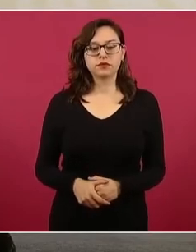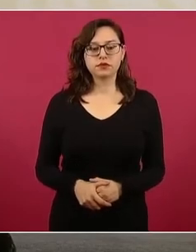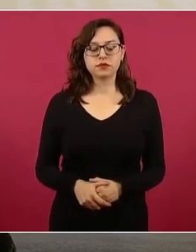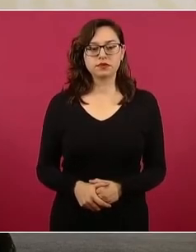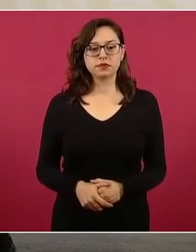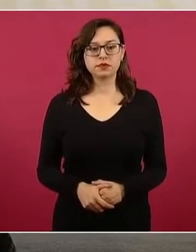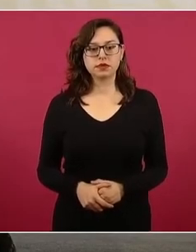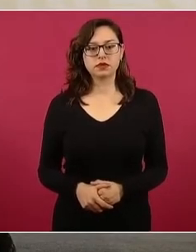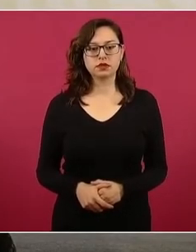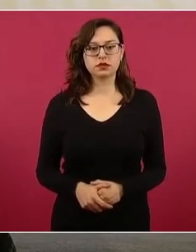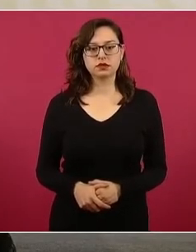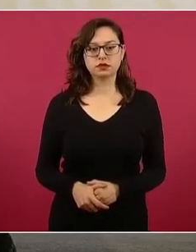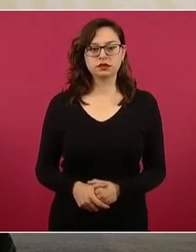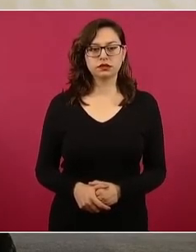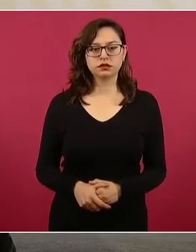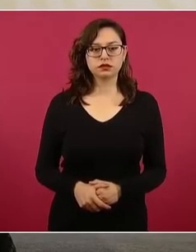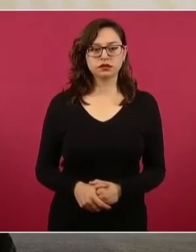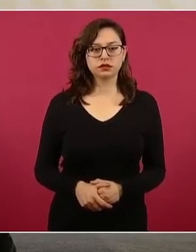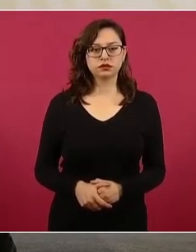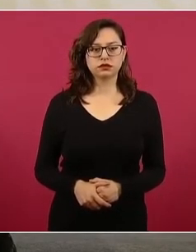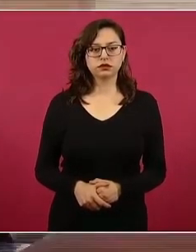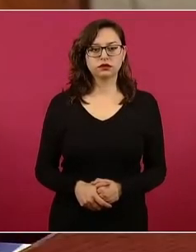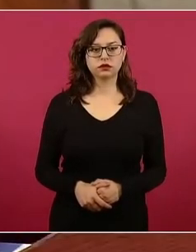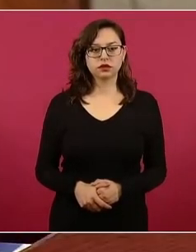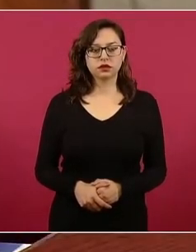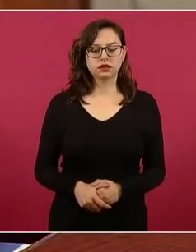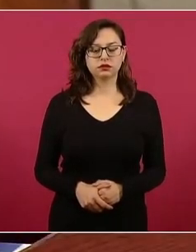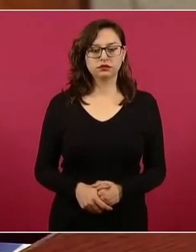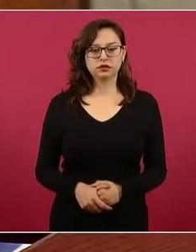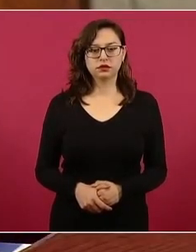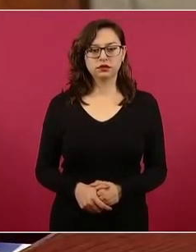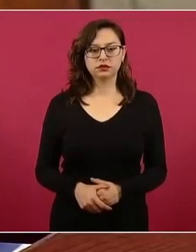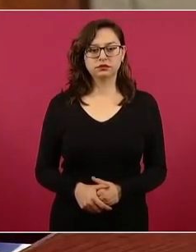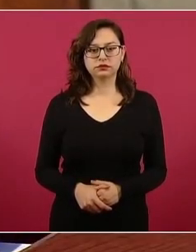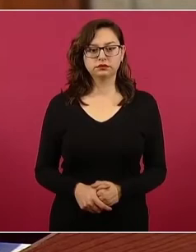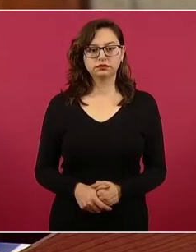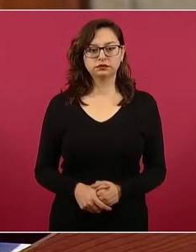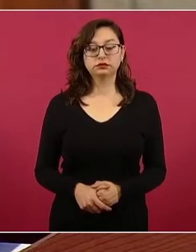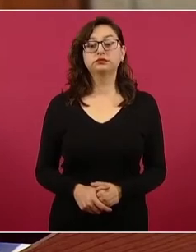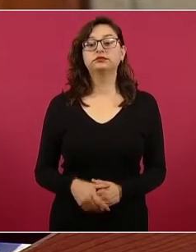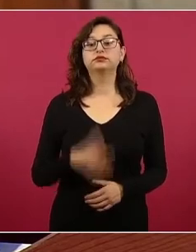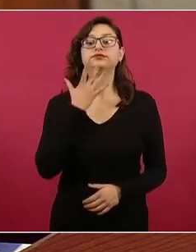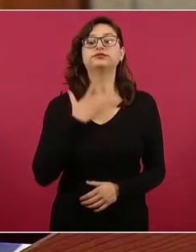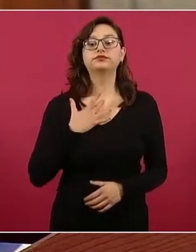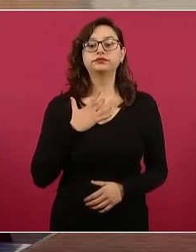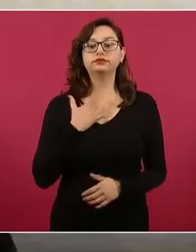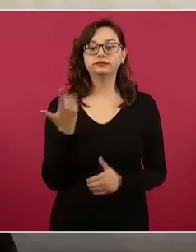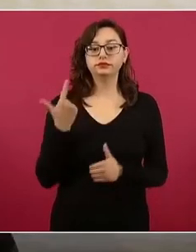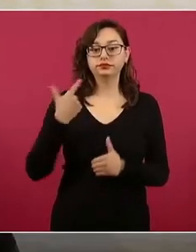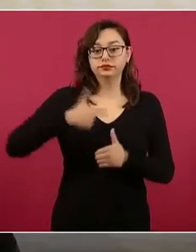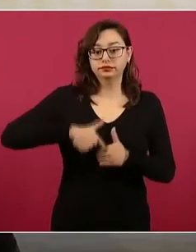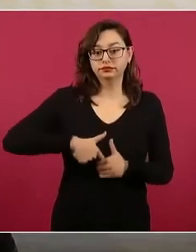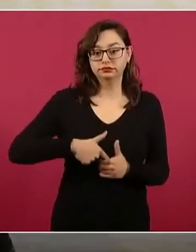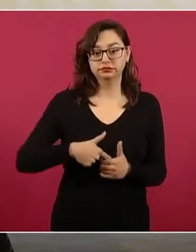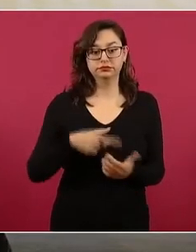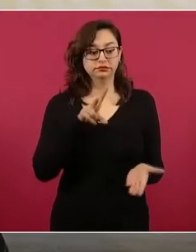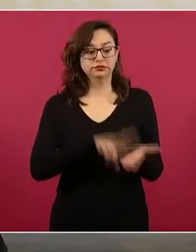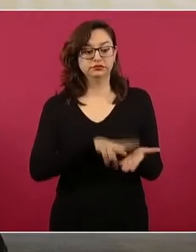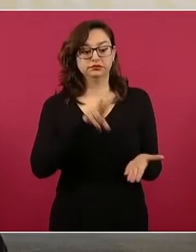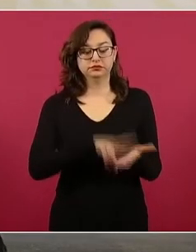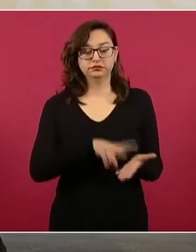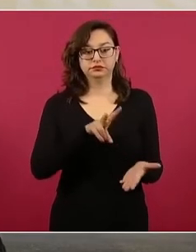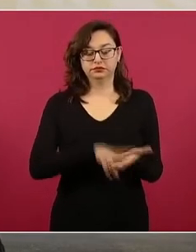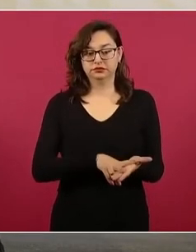Estos son los precios de la gasolina magna en